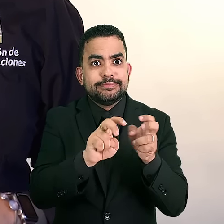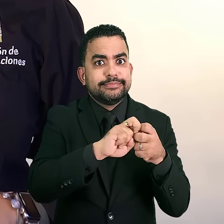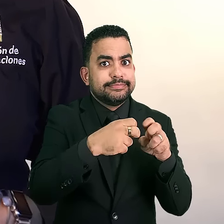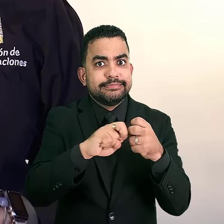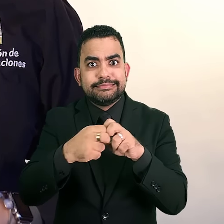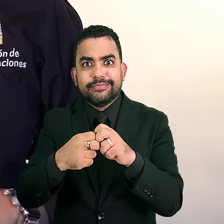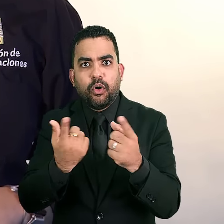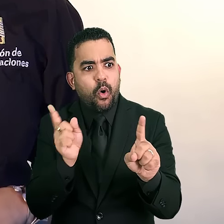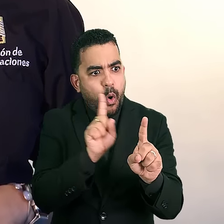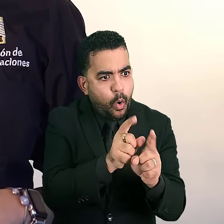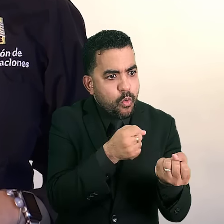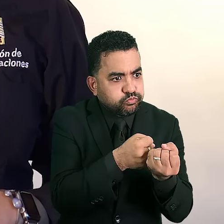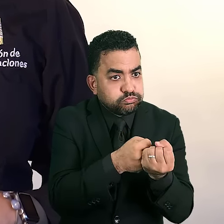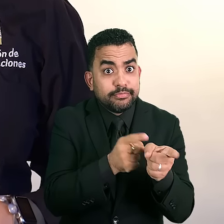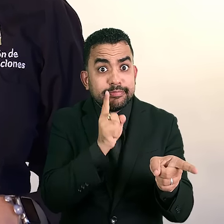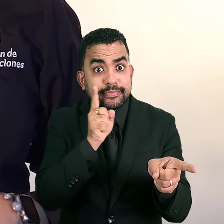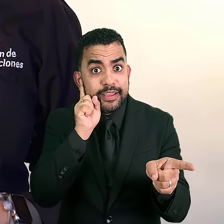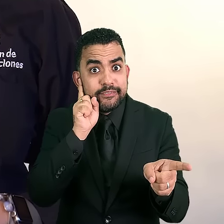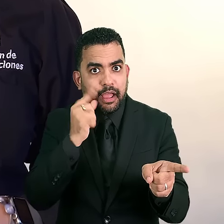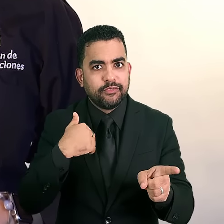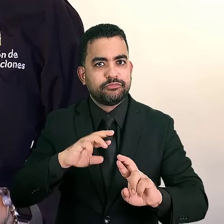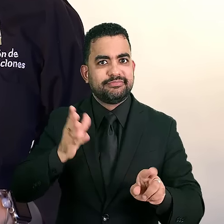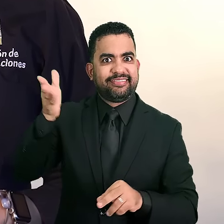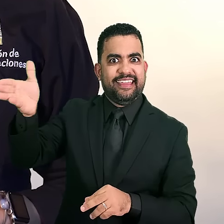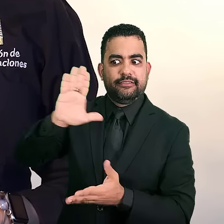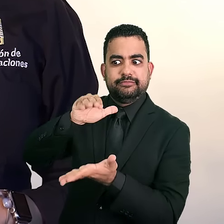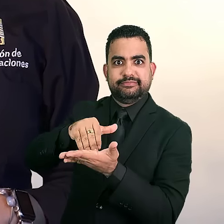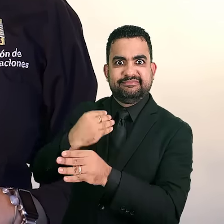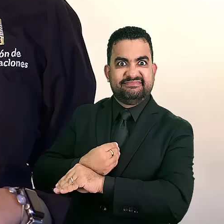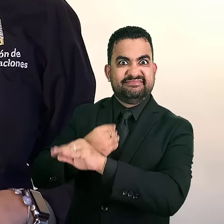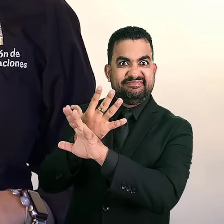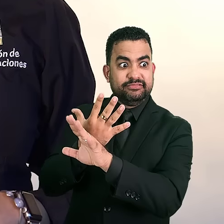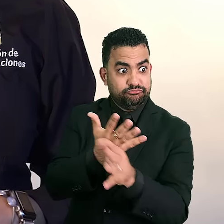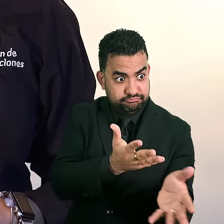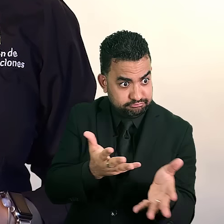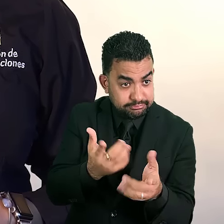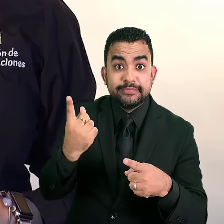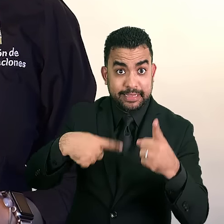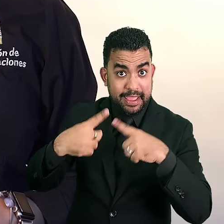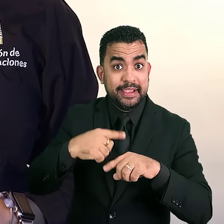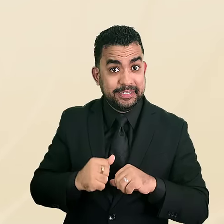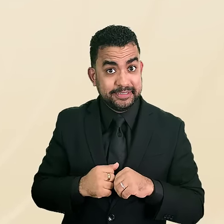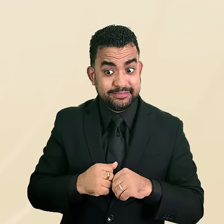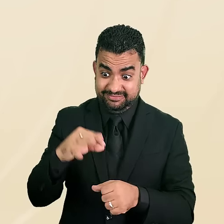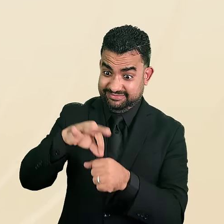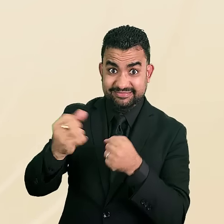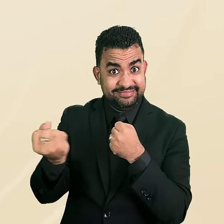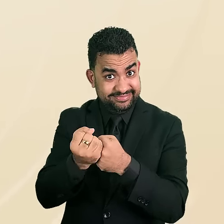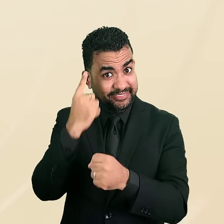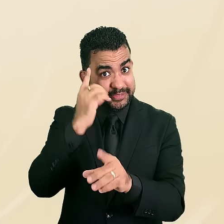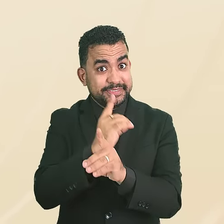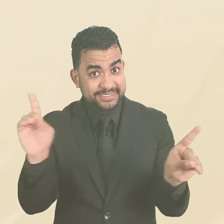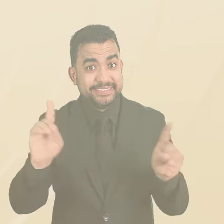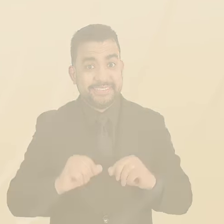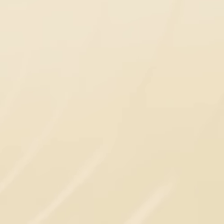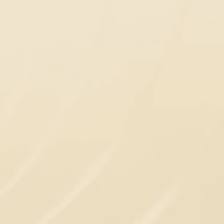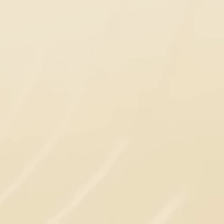funciones, apoya a las personas con discapacidad auditiva a través de nuestro centro de relevo de lengua de señas. Vota por ti y la democracia.